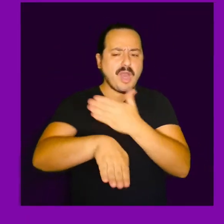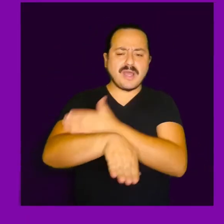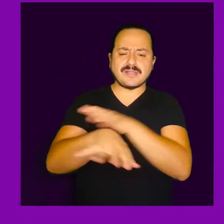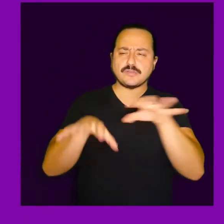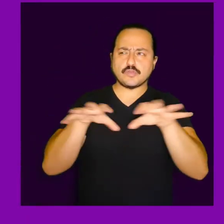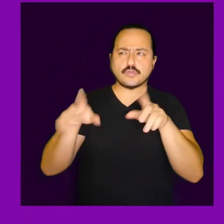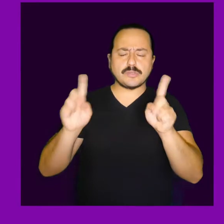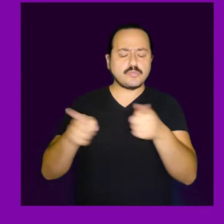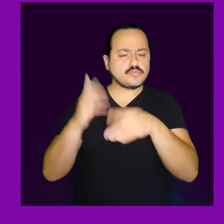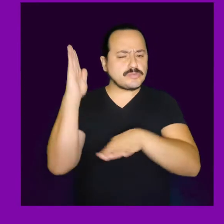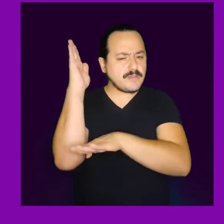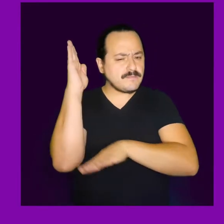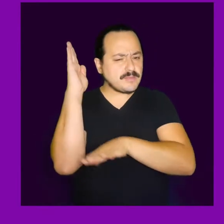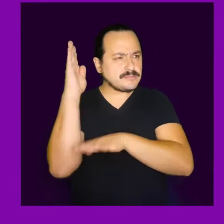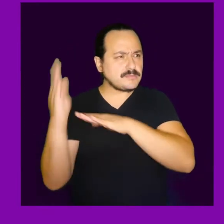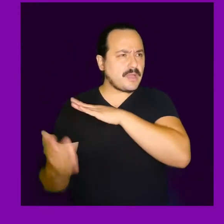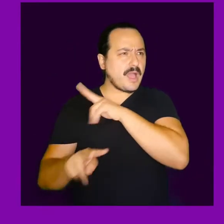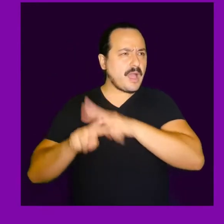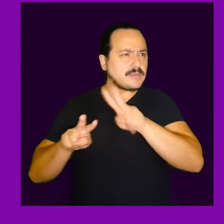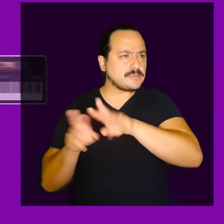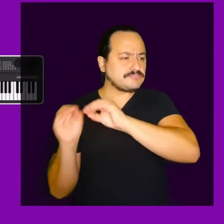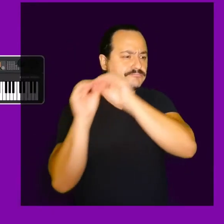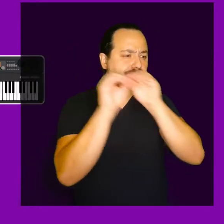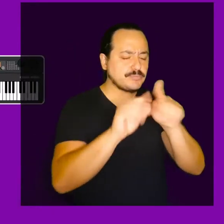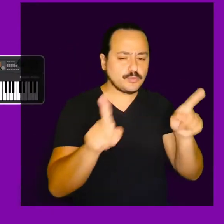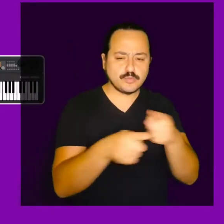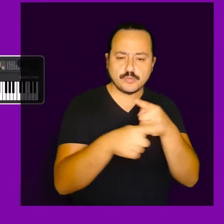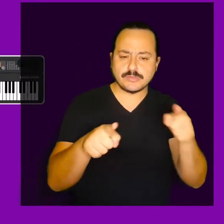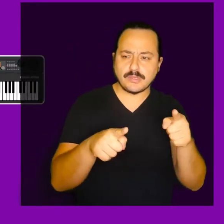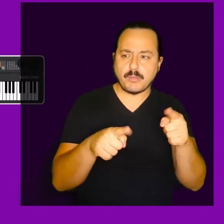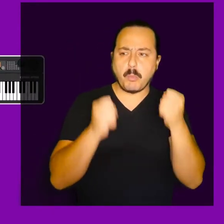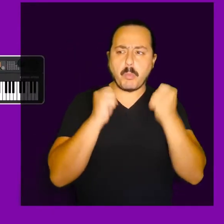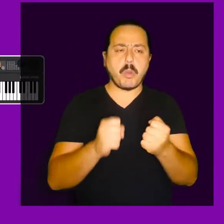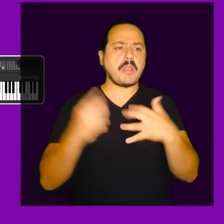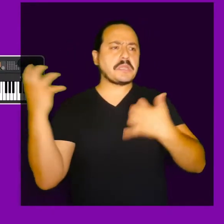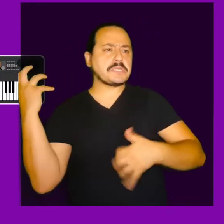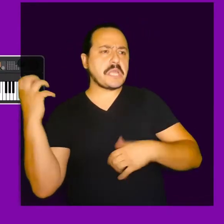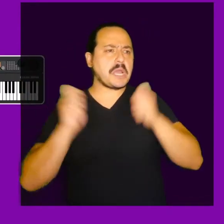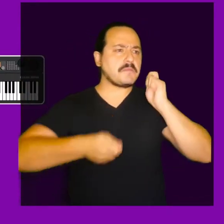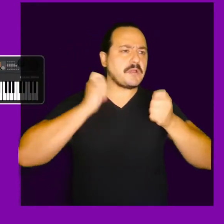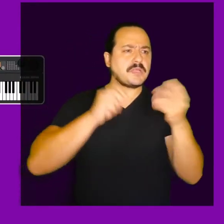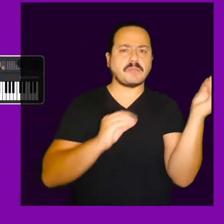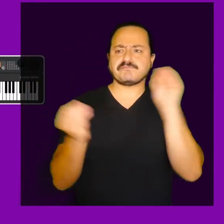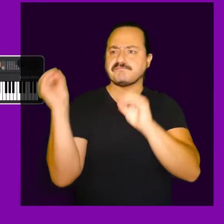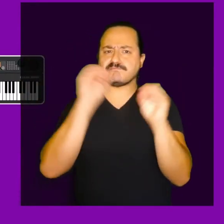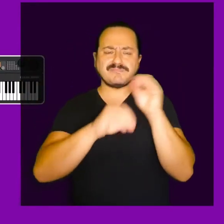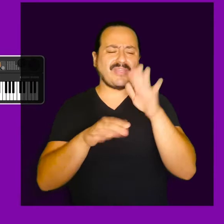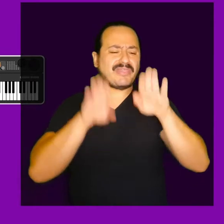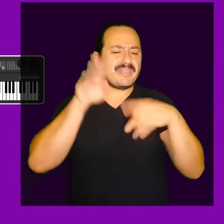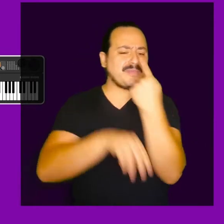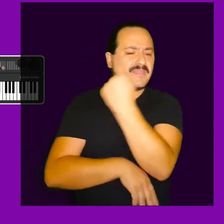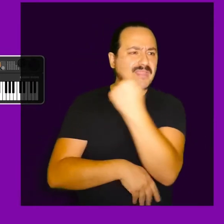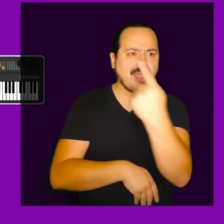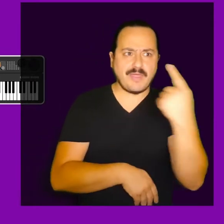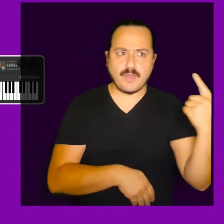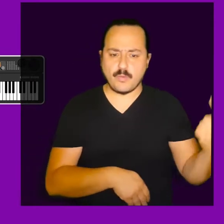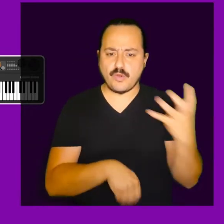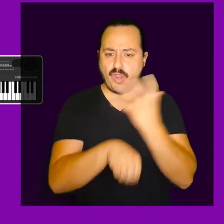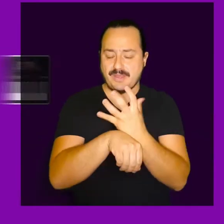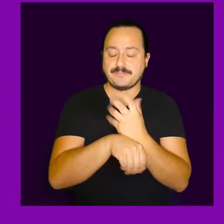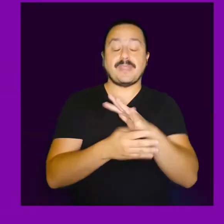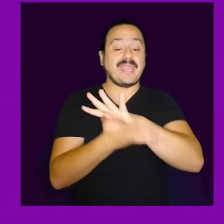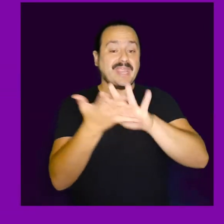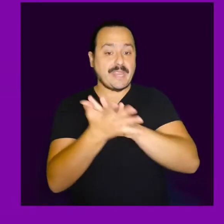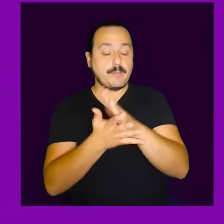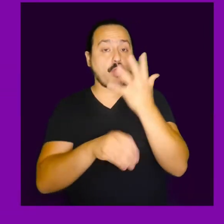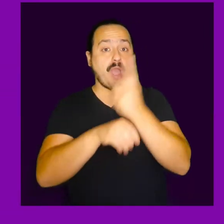canción, aprendiéndola desde sus elementos más básicos hasta hacer adaptaciones, según los instrumentos y recursos que tengamos a la